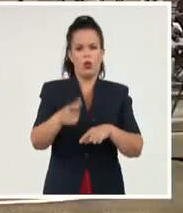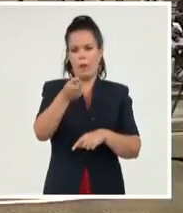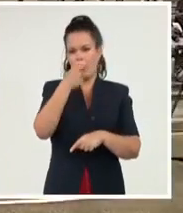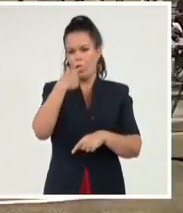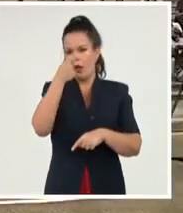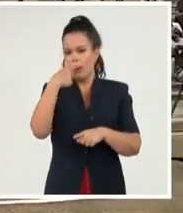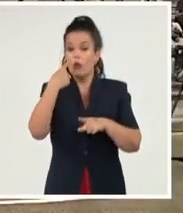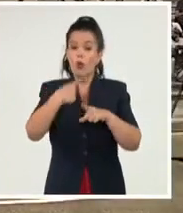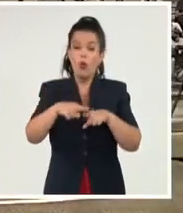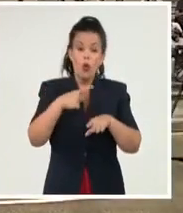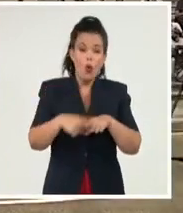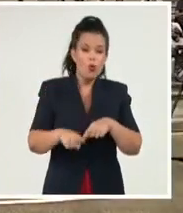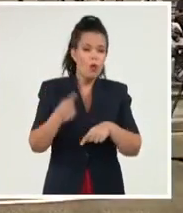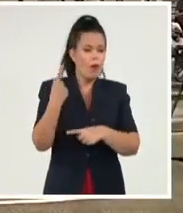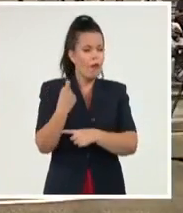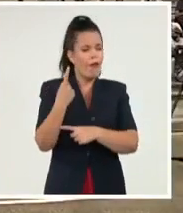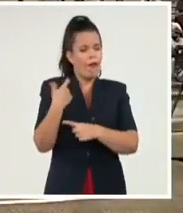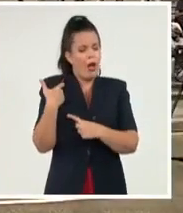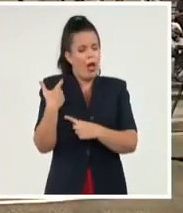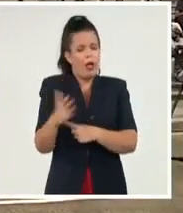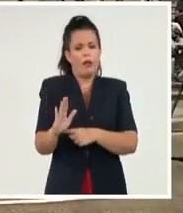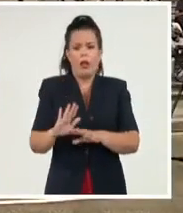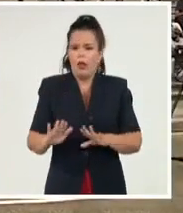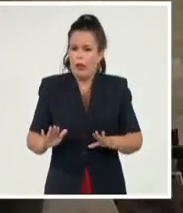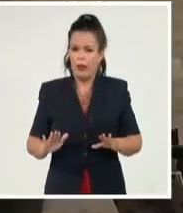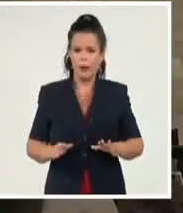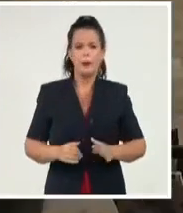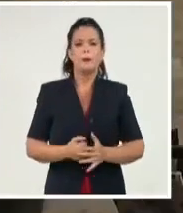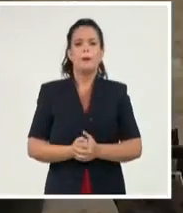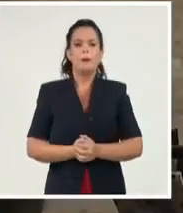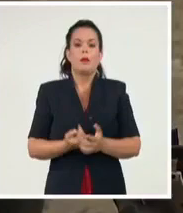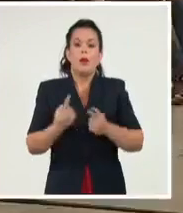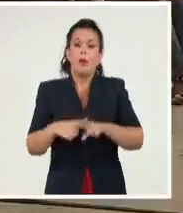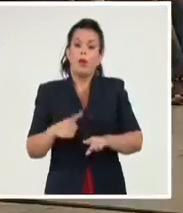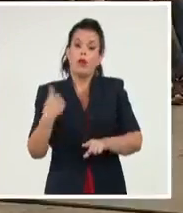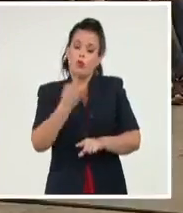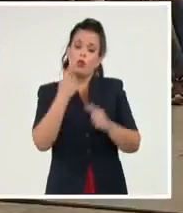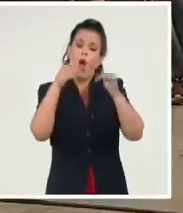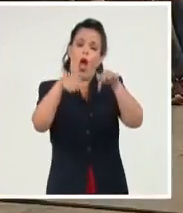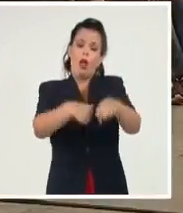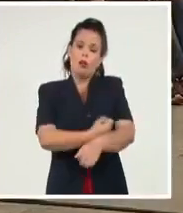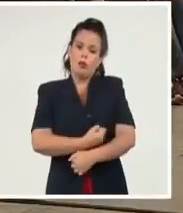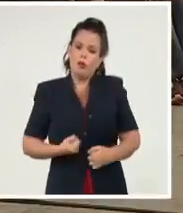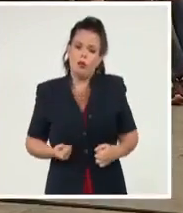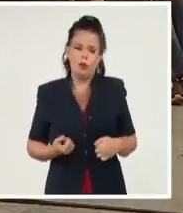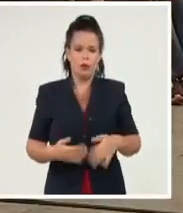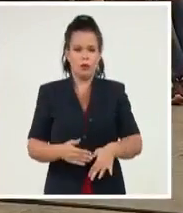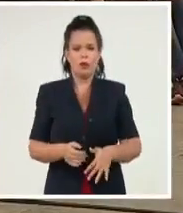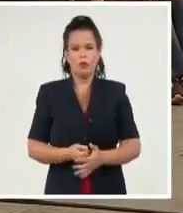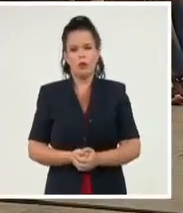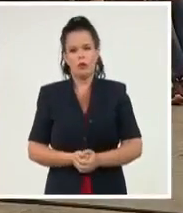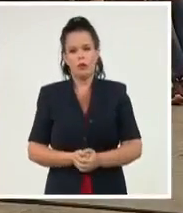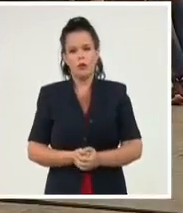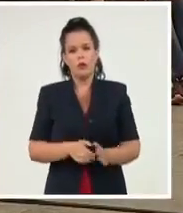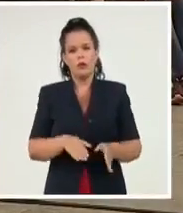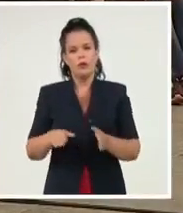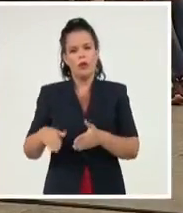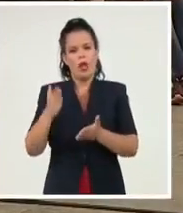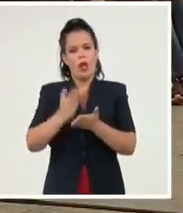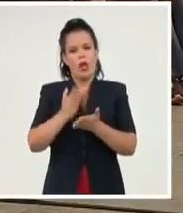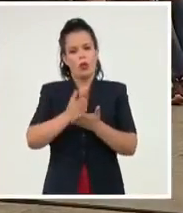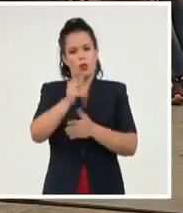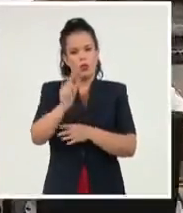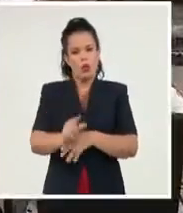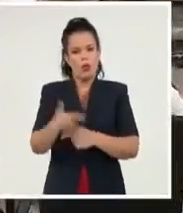pero estamos ahí, como uno dice, a pie del cañón. La estudiante de Derecho de la Universidad de La Habana, Carla